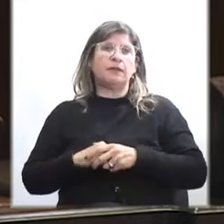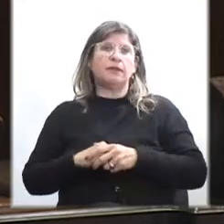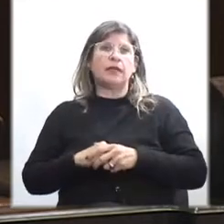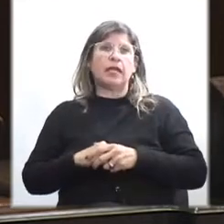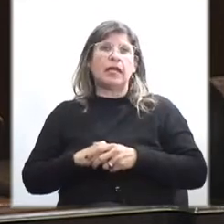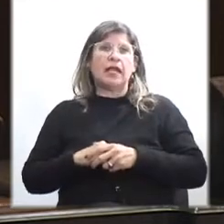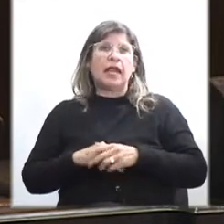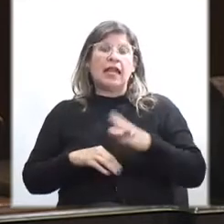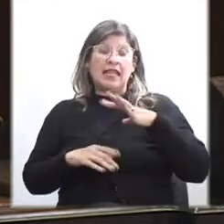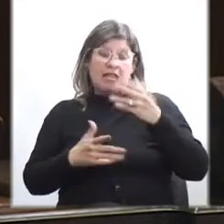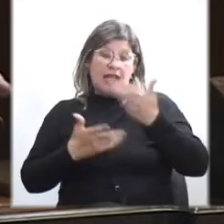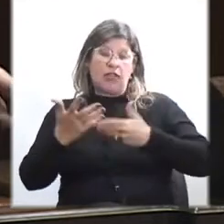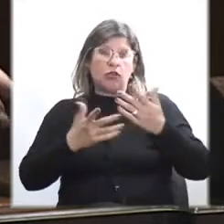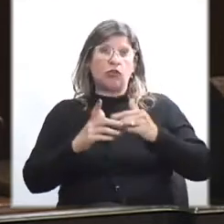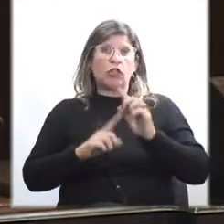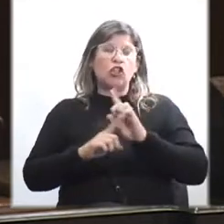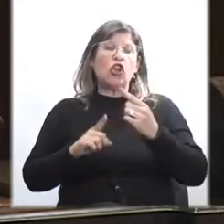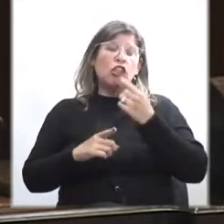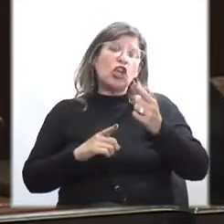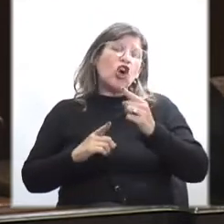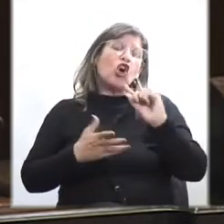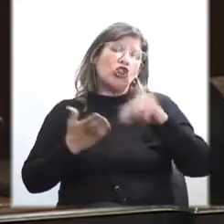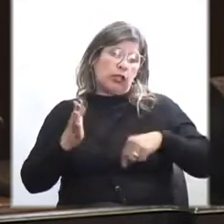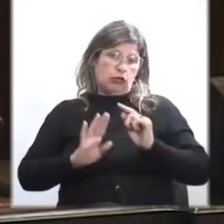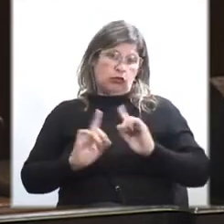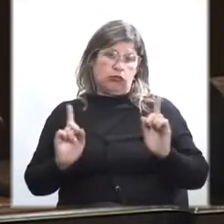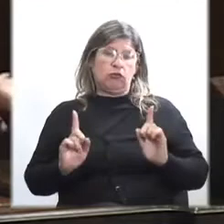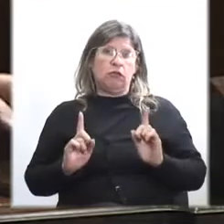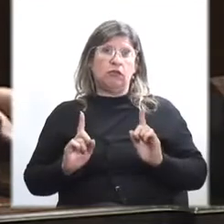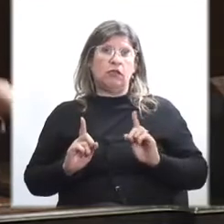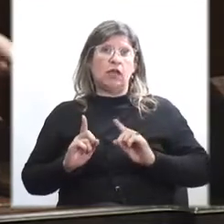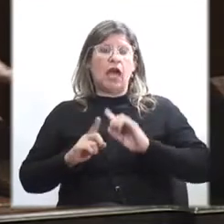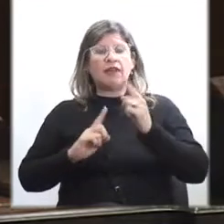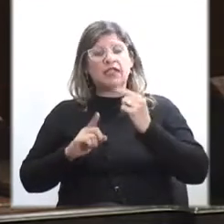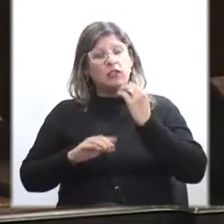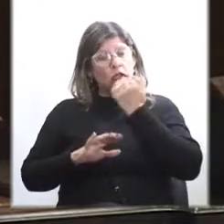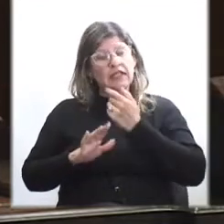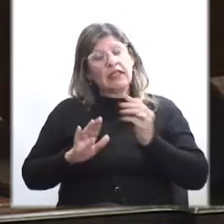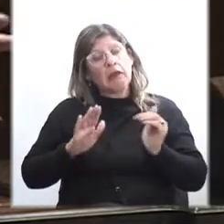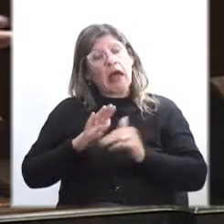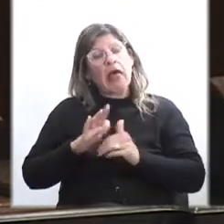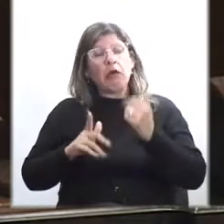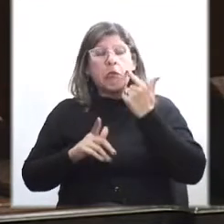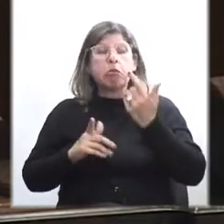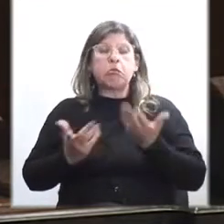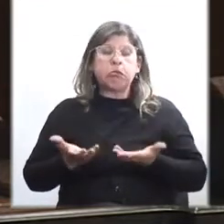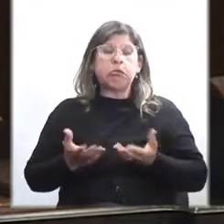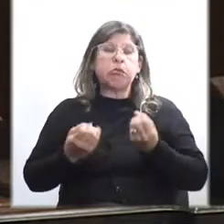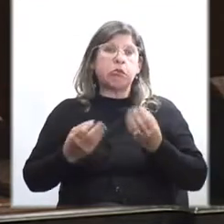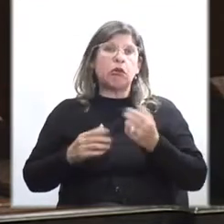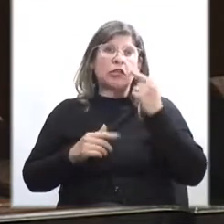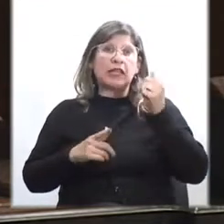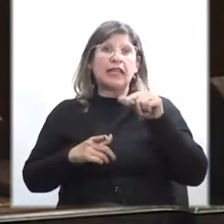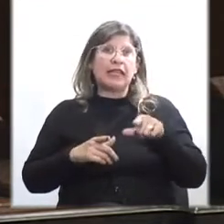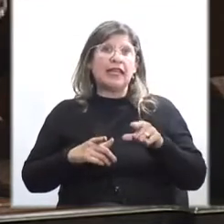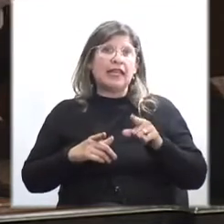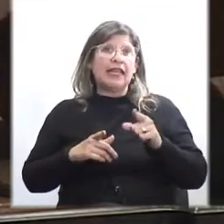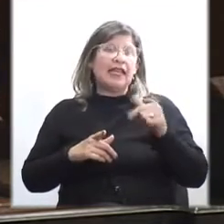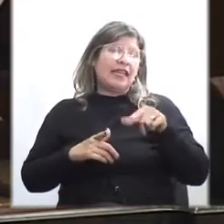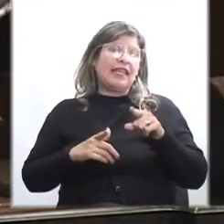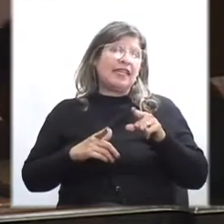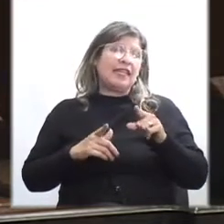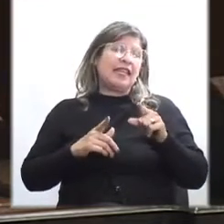Y que haya documentos, no digo contratos, porque a veces, bueno, esto es reservado porque puede inclinar la ecuación